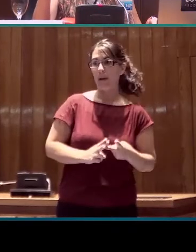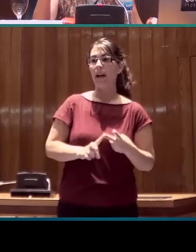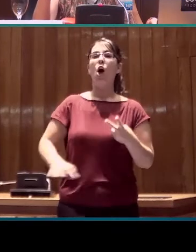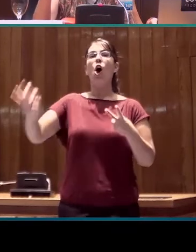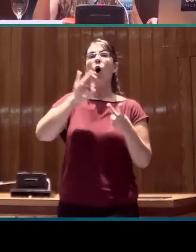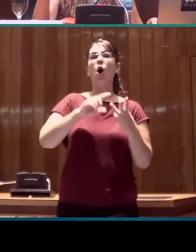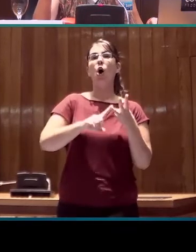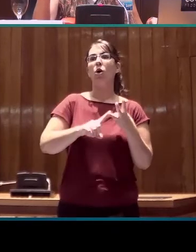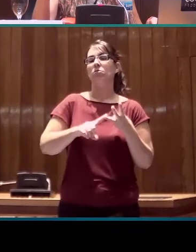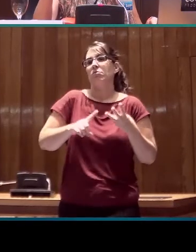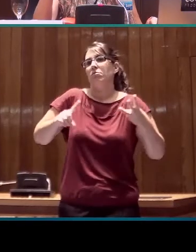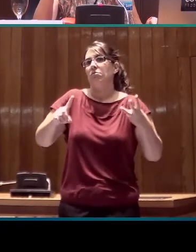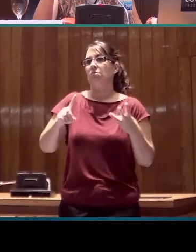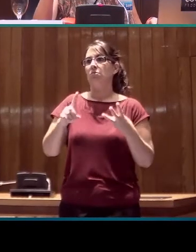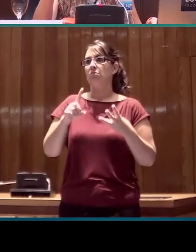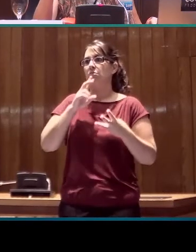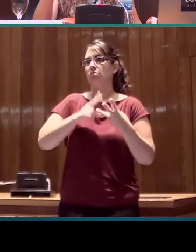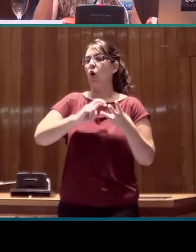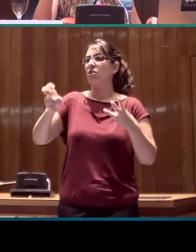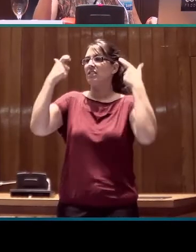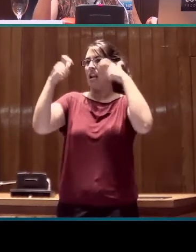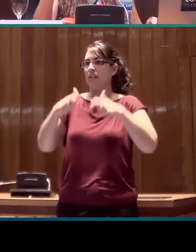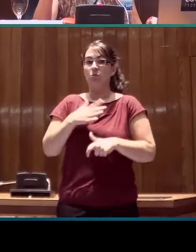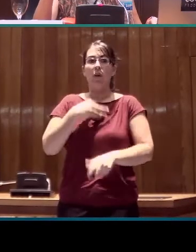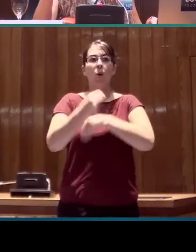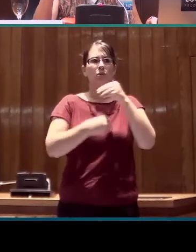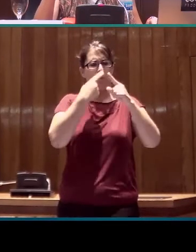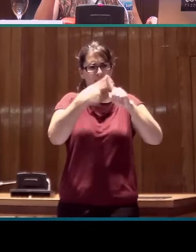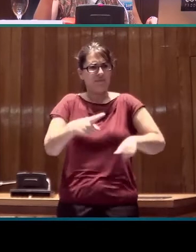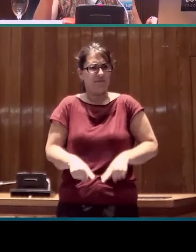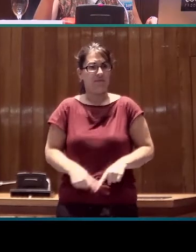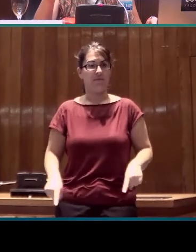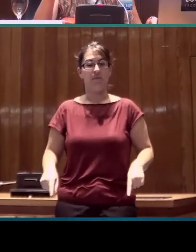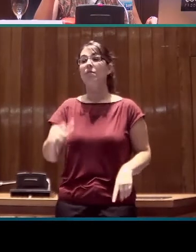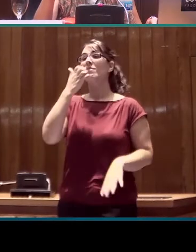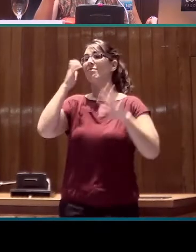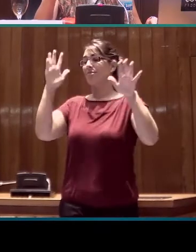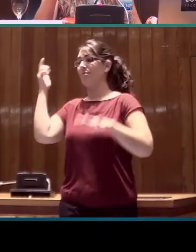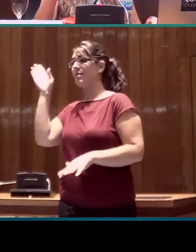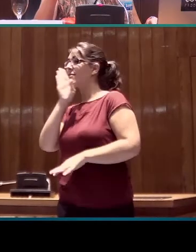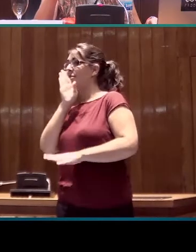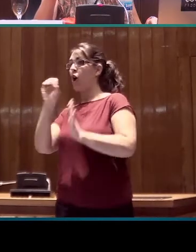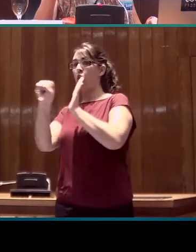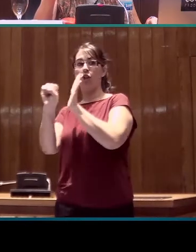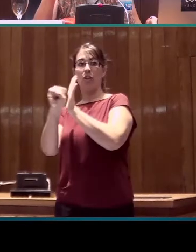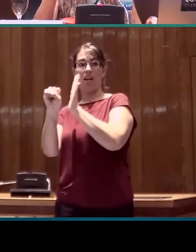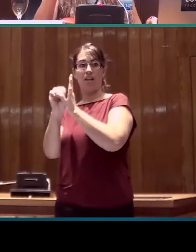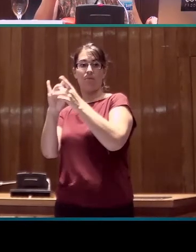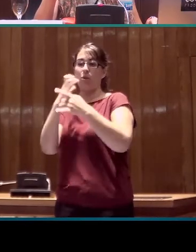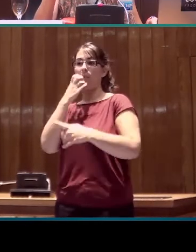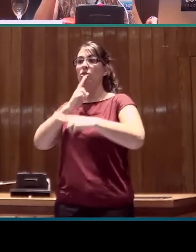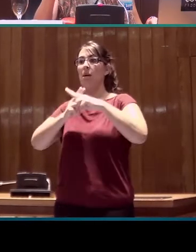como lo que podemos identificar como otras clases. En el caso, por ejemplo, de la glosa que hemos identificado como retrasar,